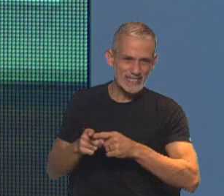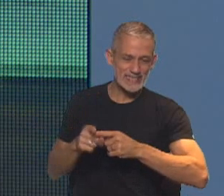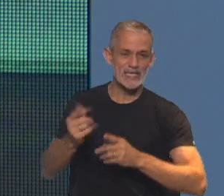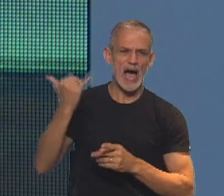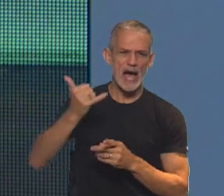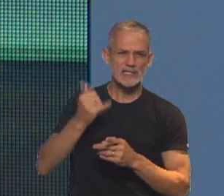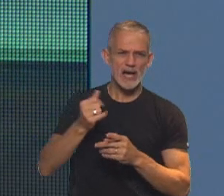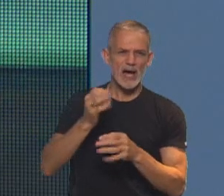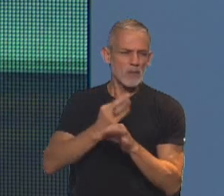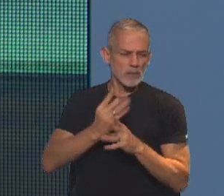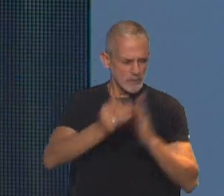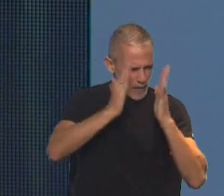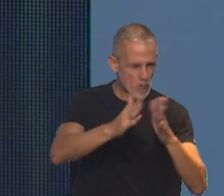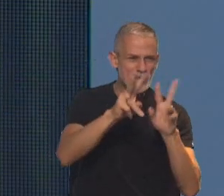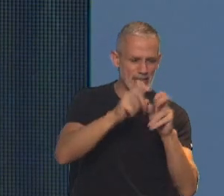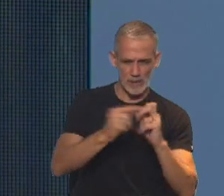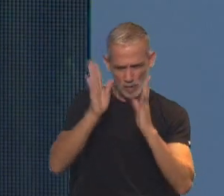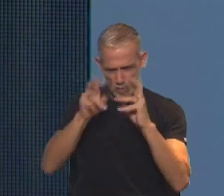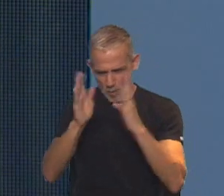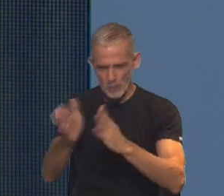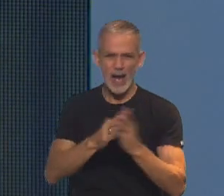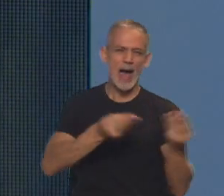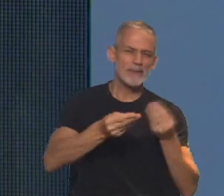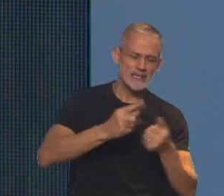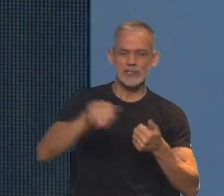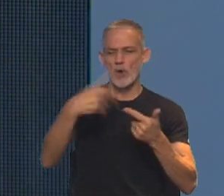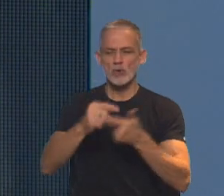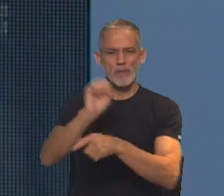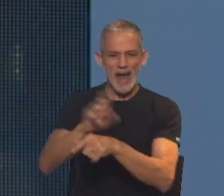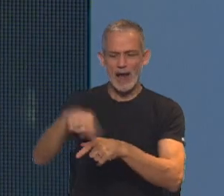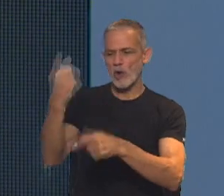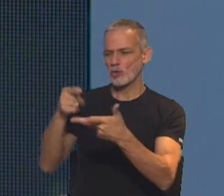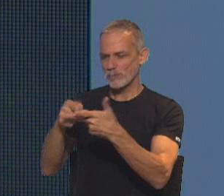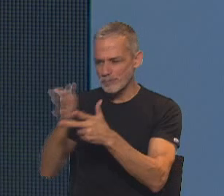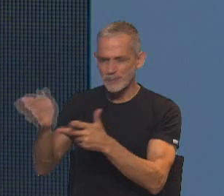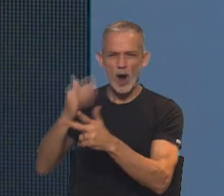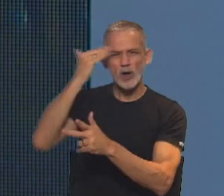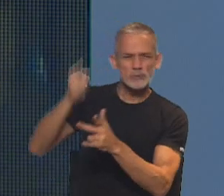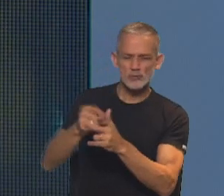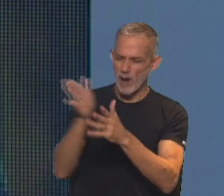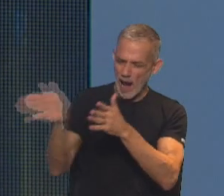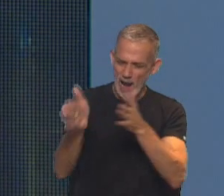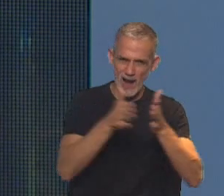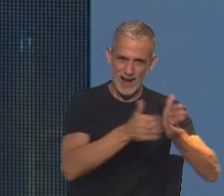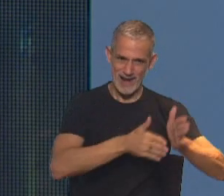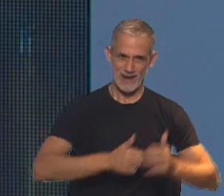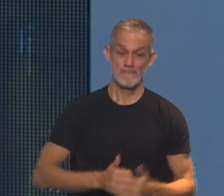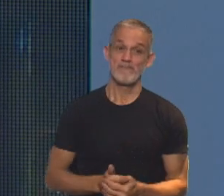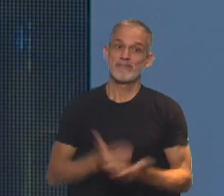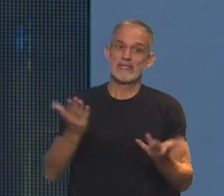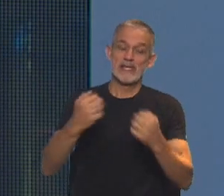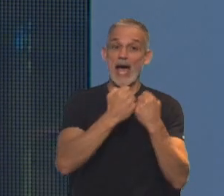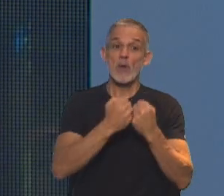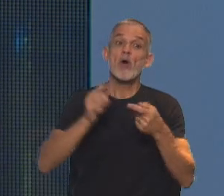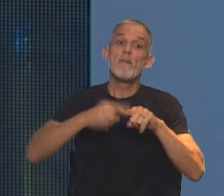haya cada uno del derecho contencioso administrativo, derecho penal, derecho constitucional. Sí es un acuerdo